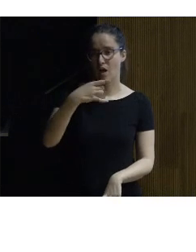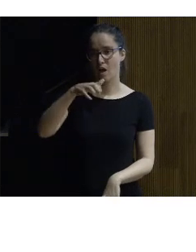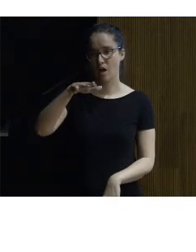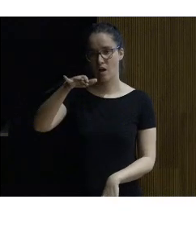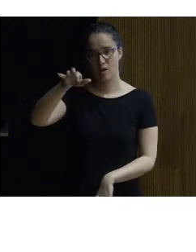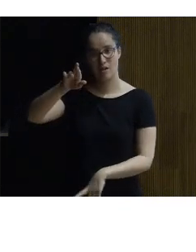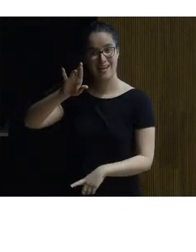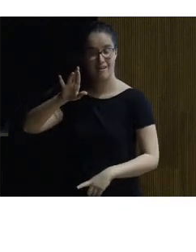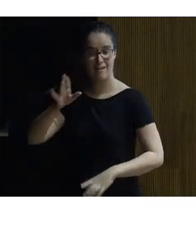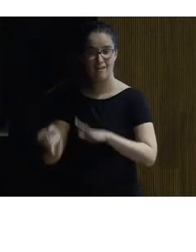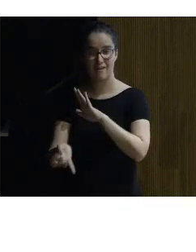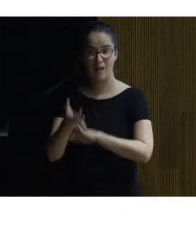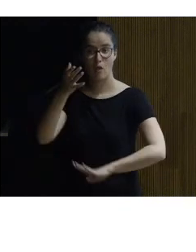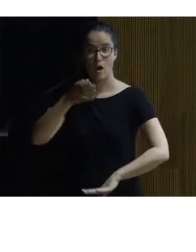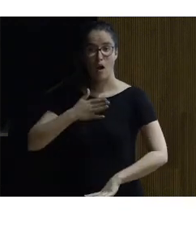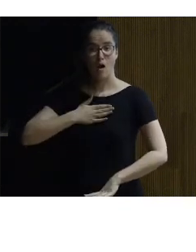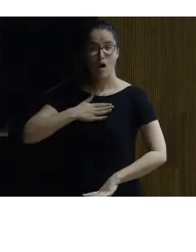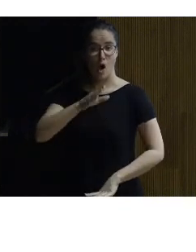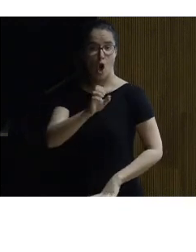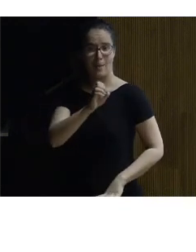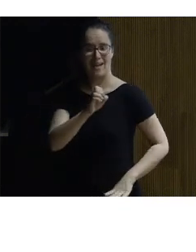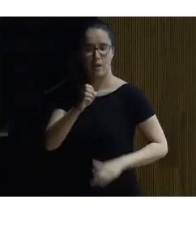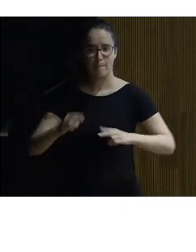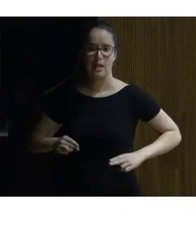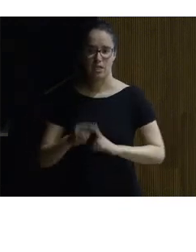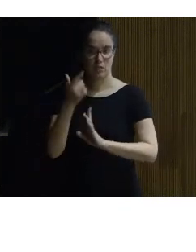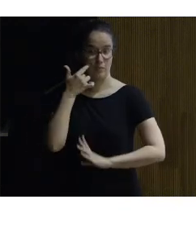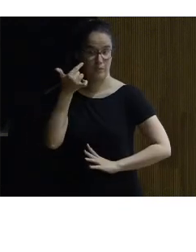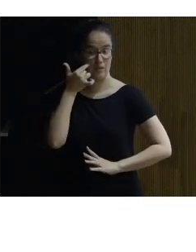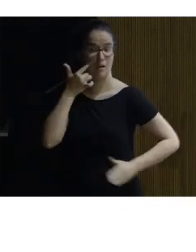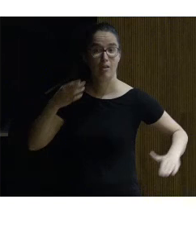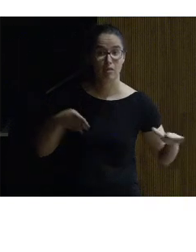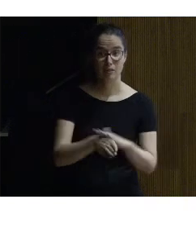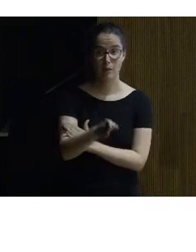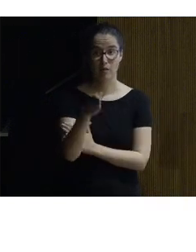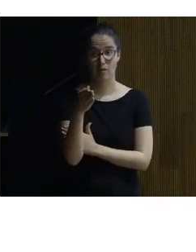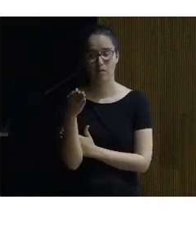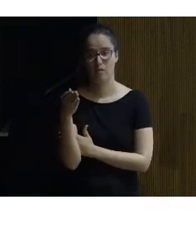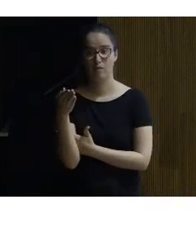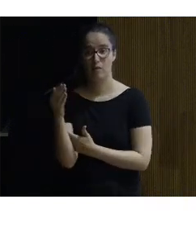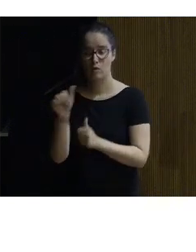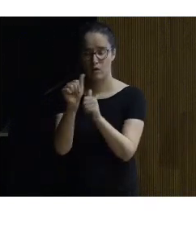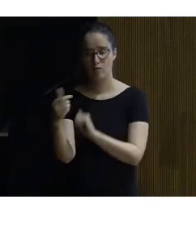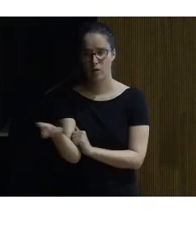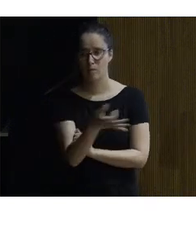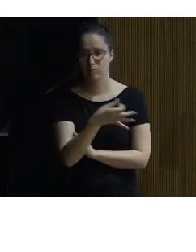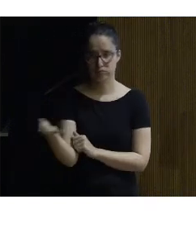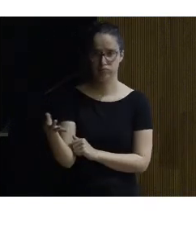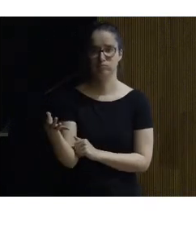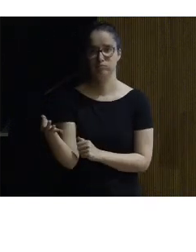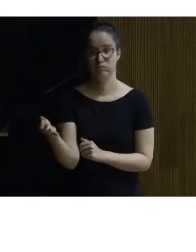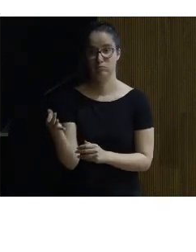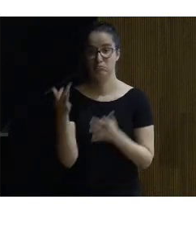en la construcción de la ópera de París lo que son las cosas y la accesibilidad como ven se ha puesto de forma eficaz contenida